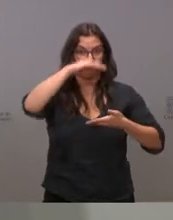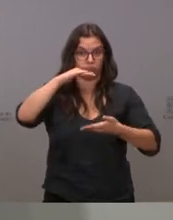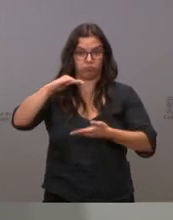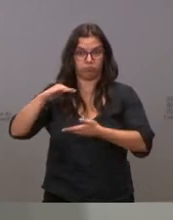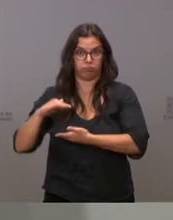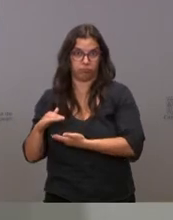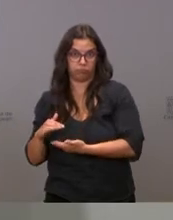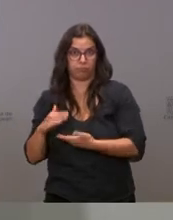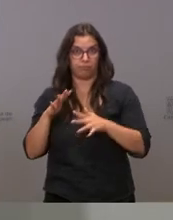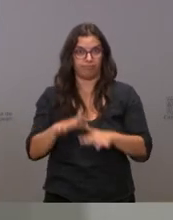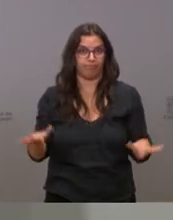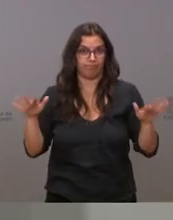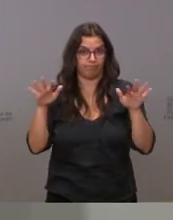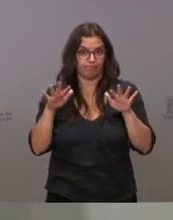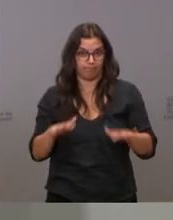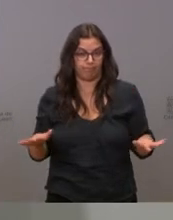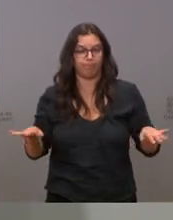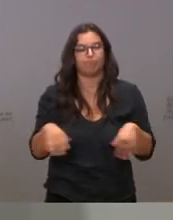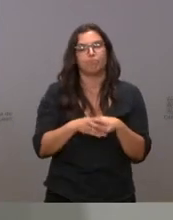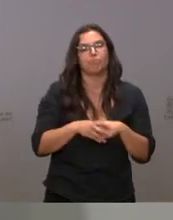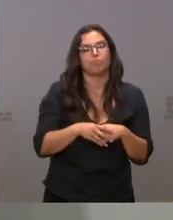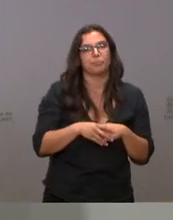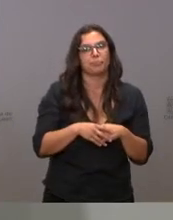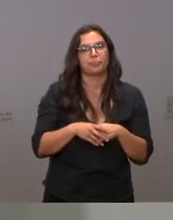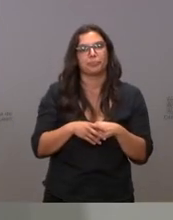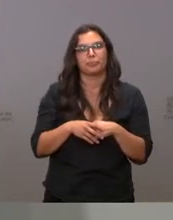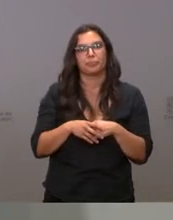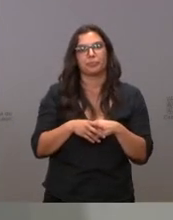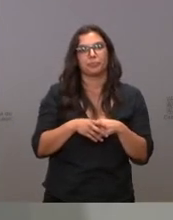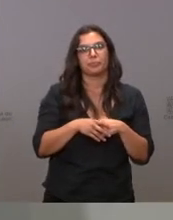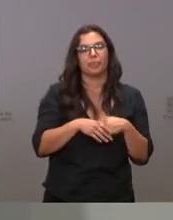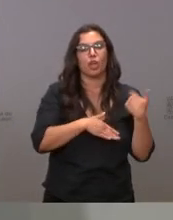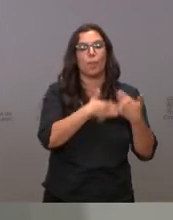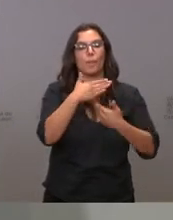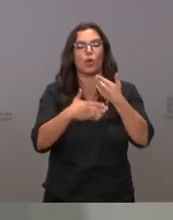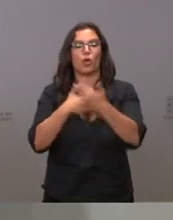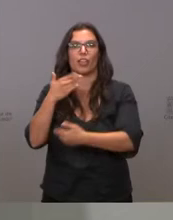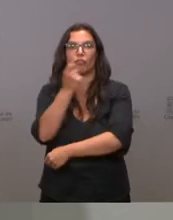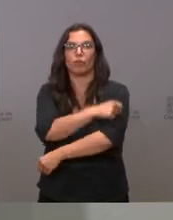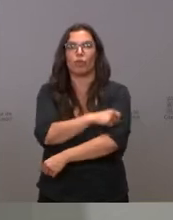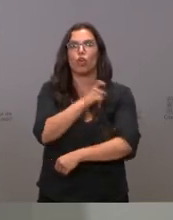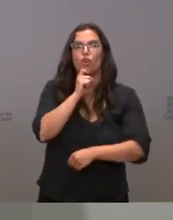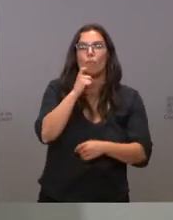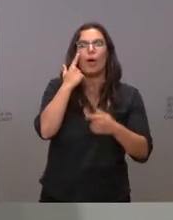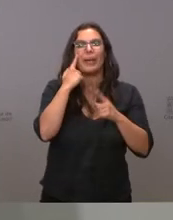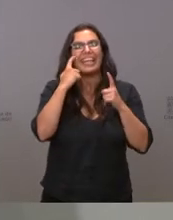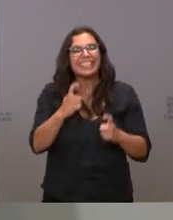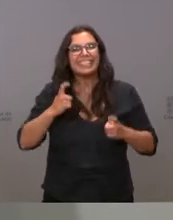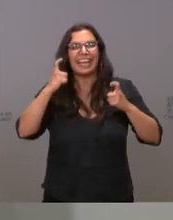el ritmo de aportación de vacunas. ¿Cómo se produce el proceso de vacunación? Voy a ver si consigo